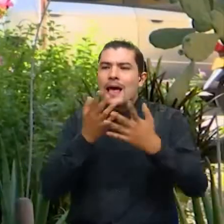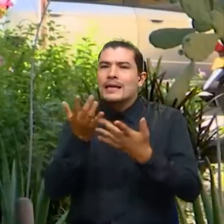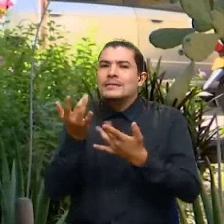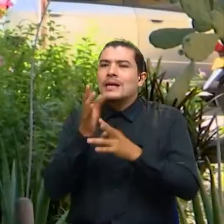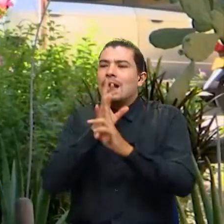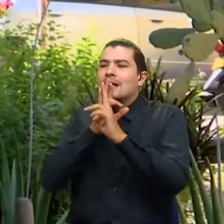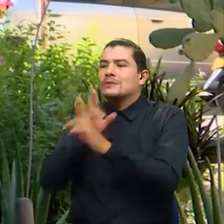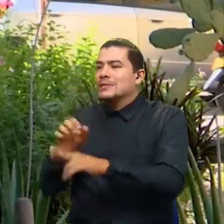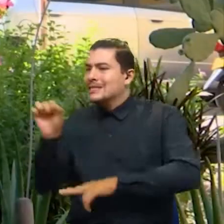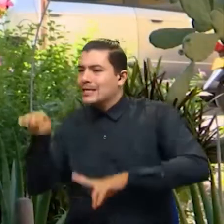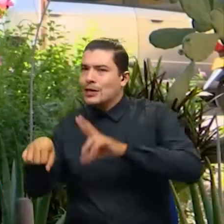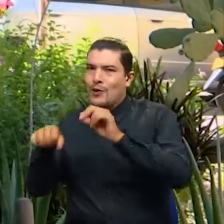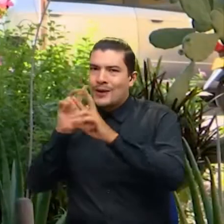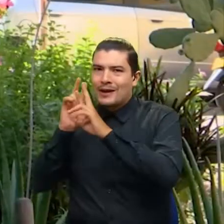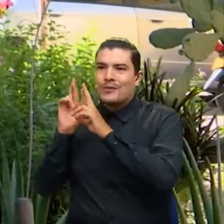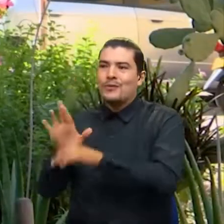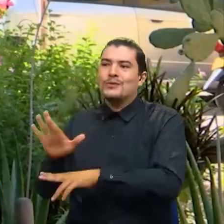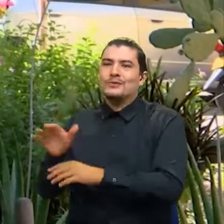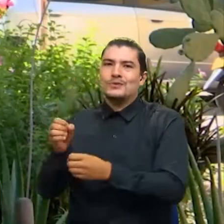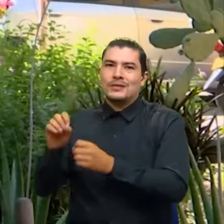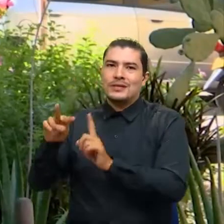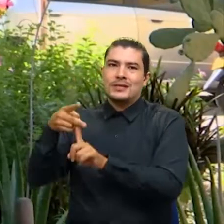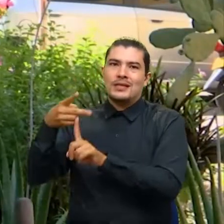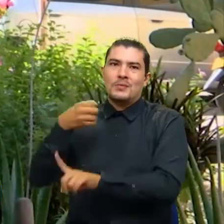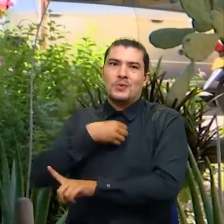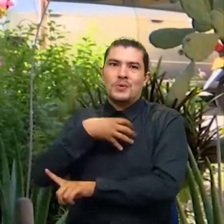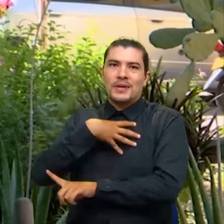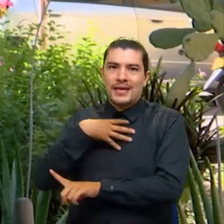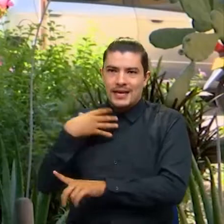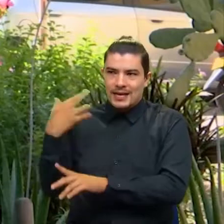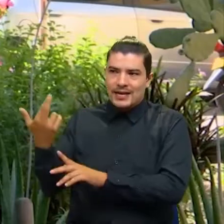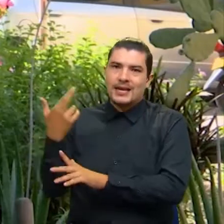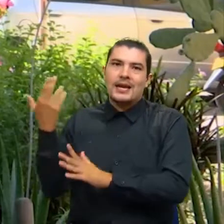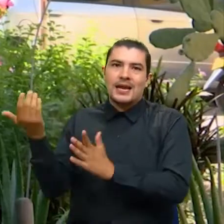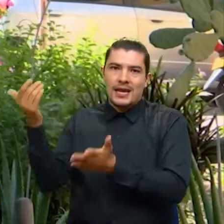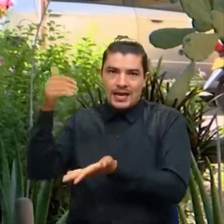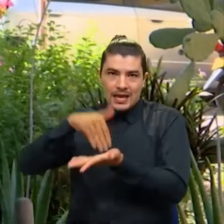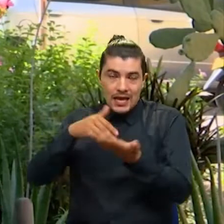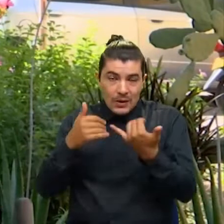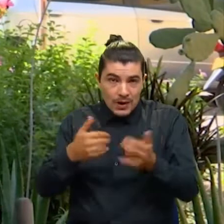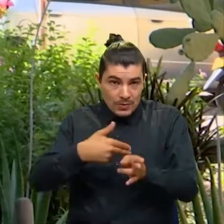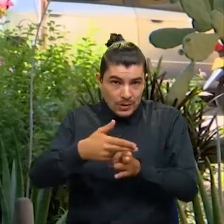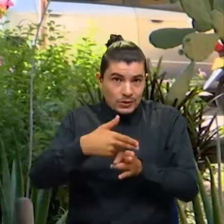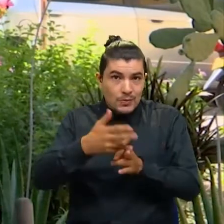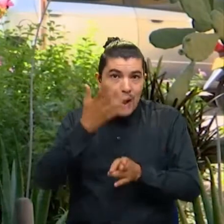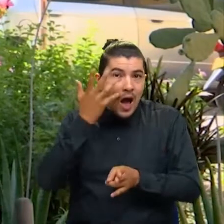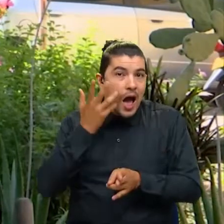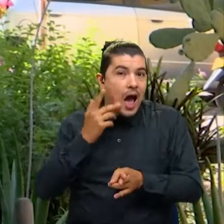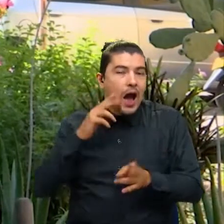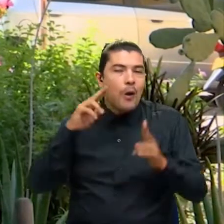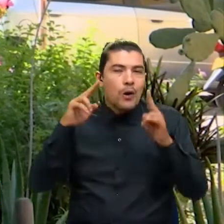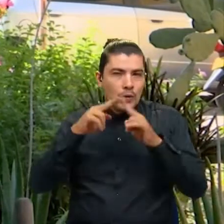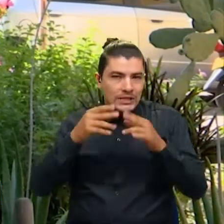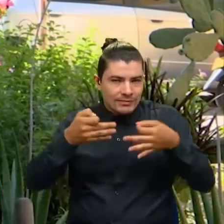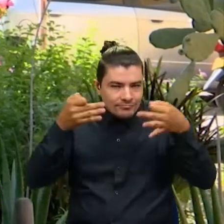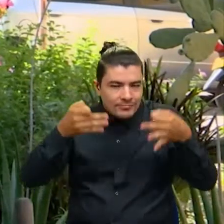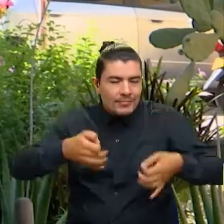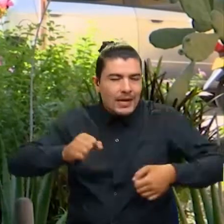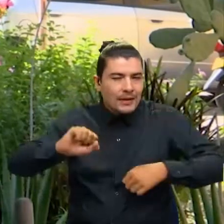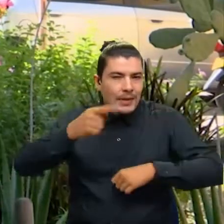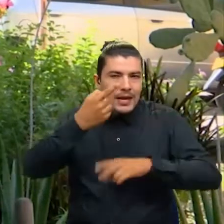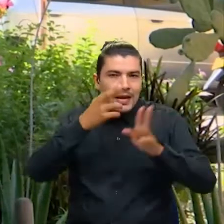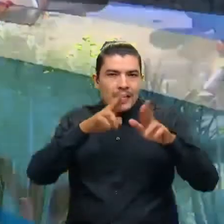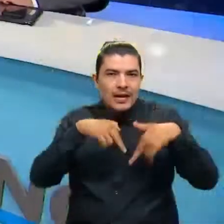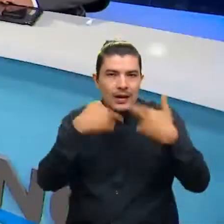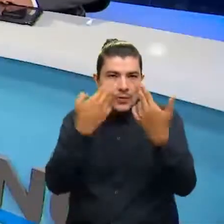genera a esta hora, en los próximos días se dará a conocer también cuándo será esta primera audiencia para escuchar al exgerente de la EMAP